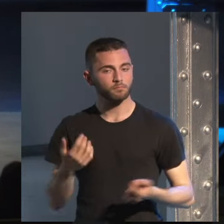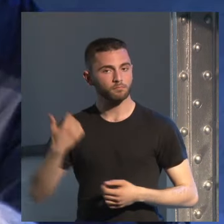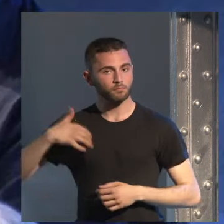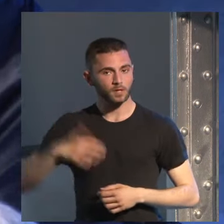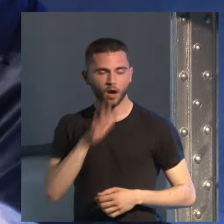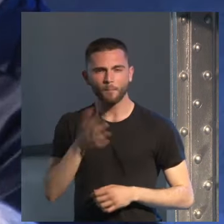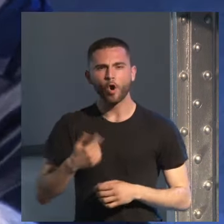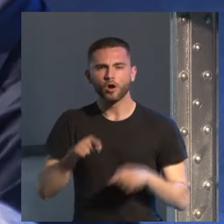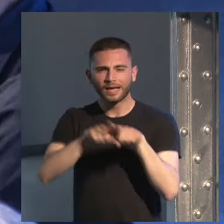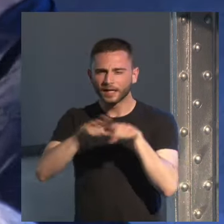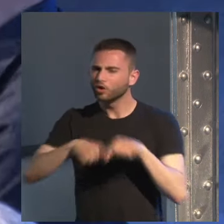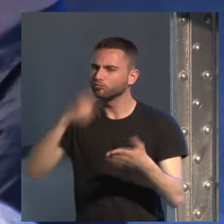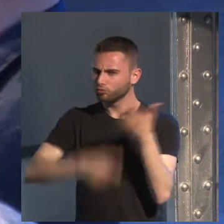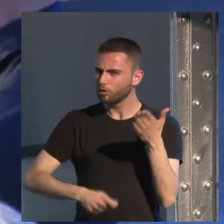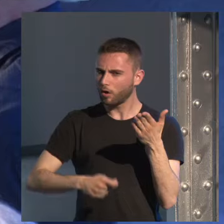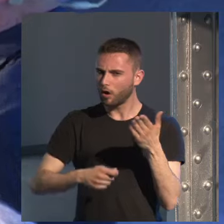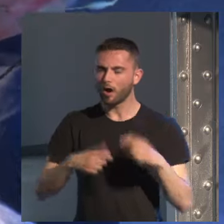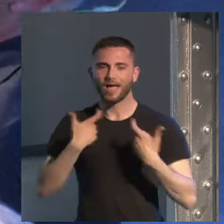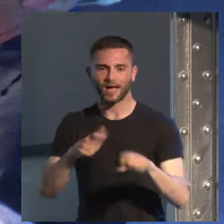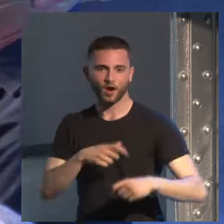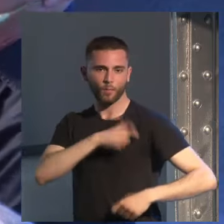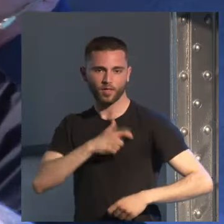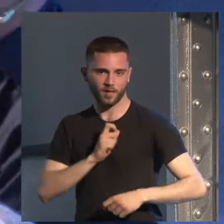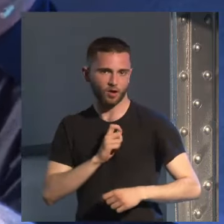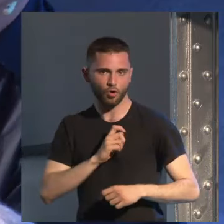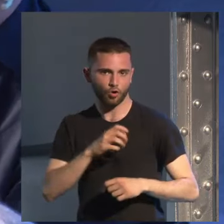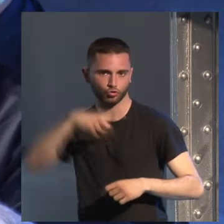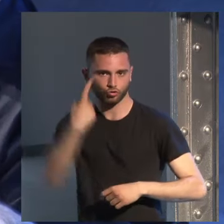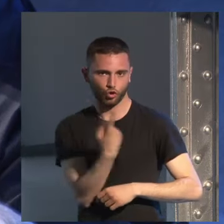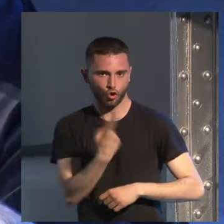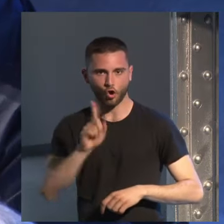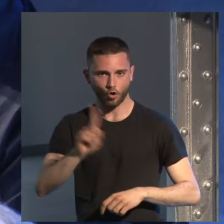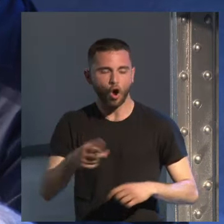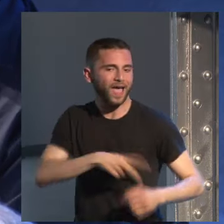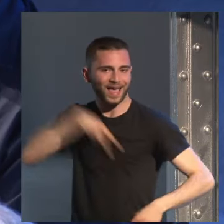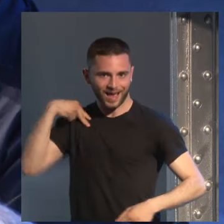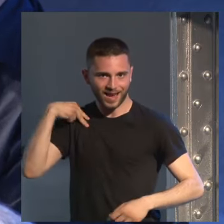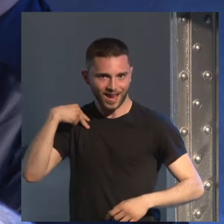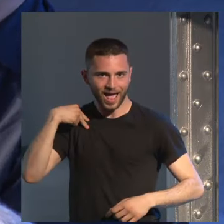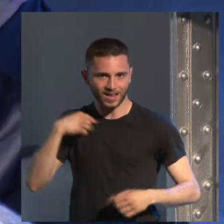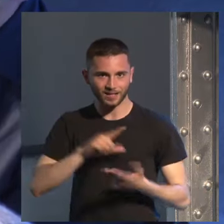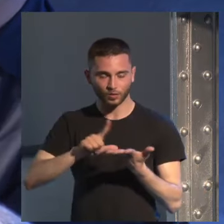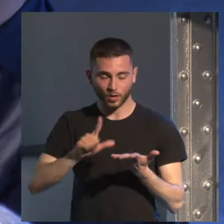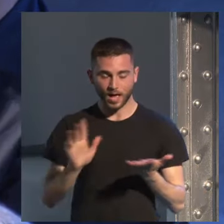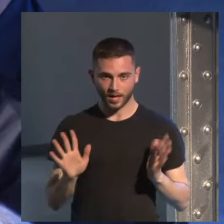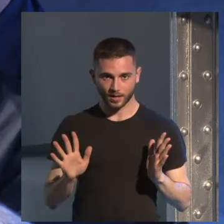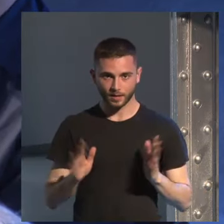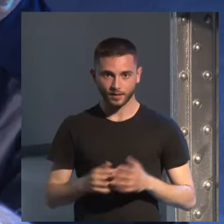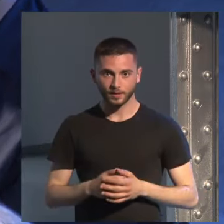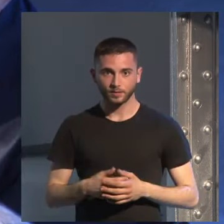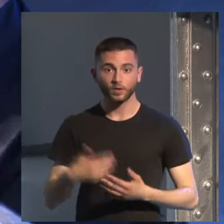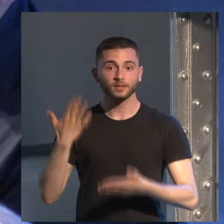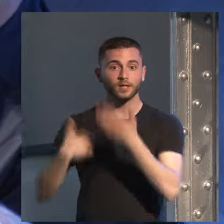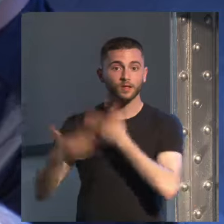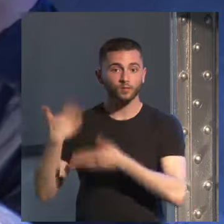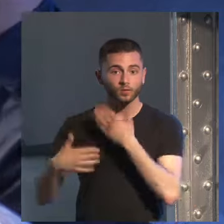muy duros. No solo con el género policíaco, con el género en general, con la literatura de género. Y, en cambio, desde hace unos